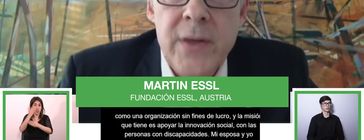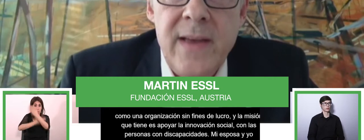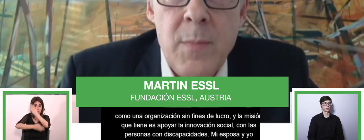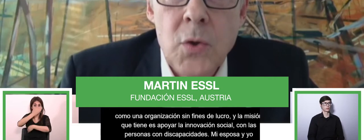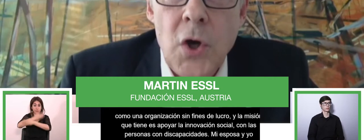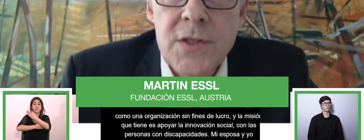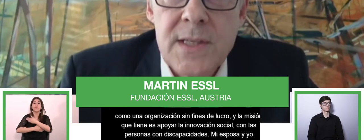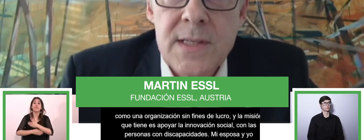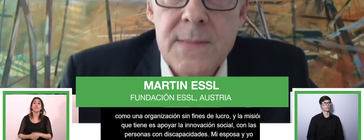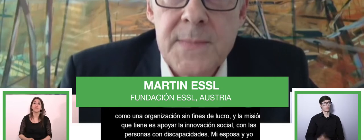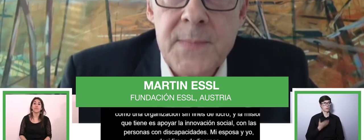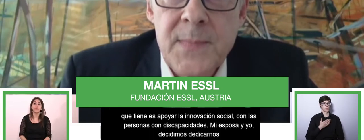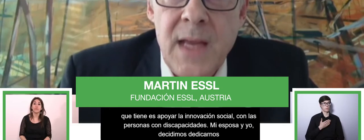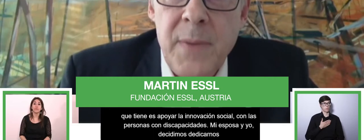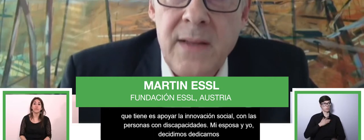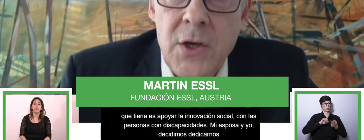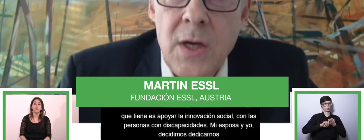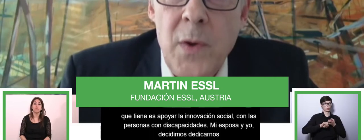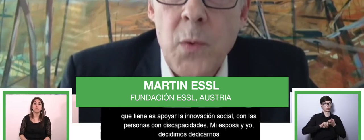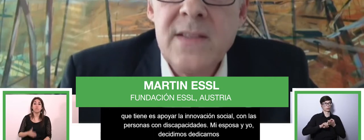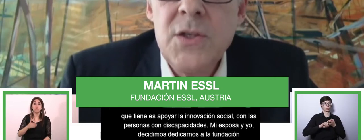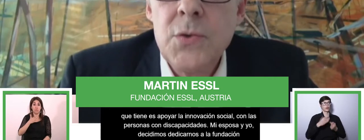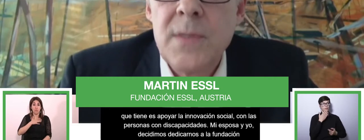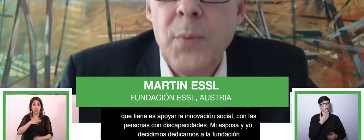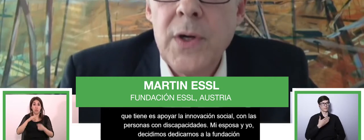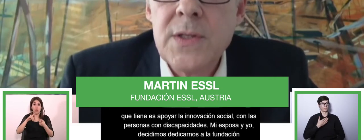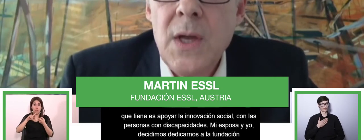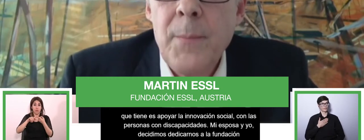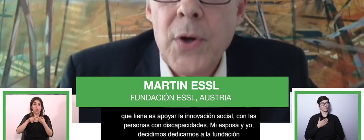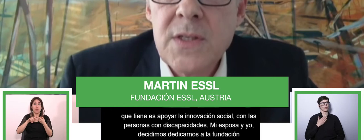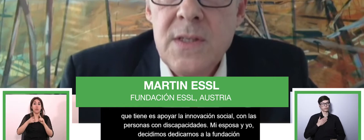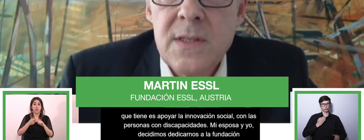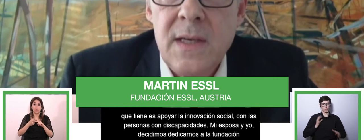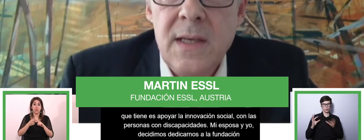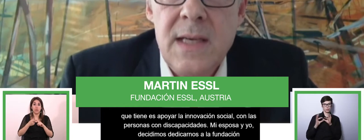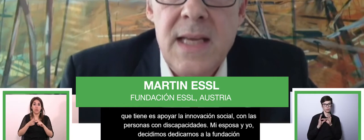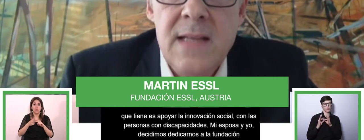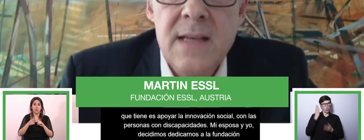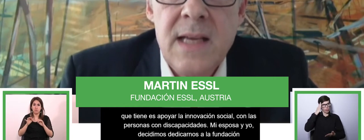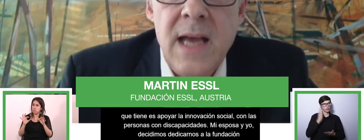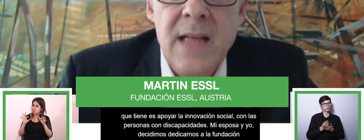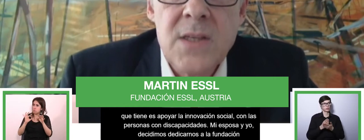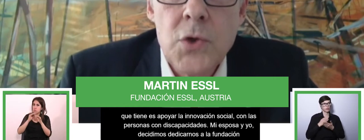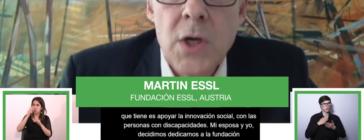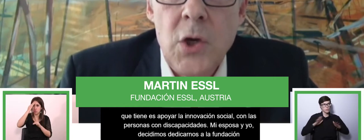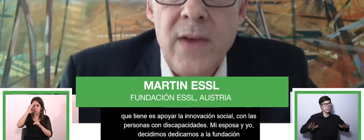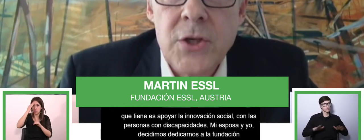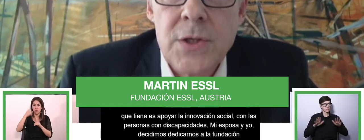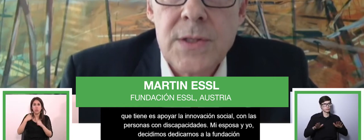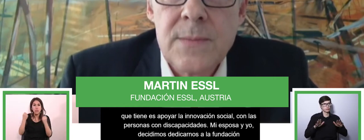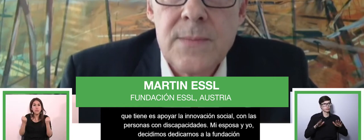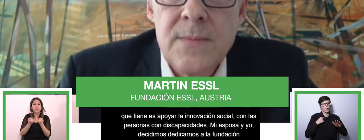charitable causes. In particular, we wanted to support persons in need and social